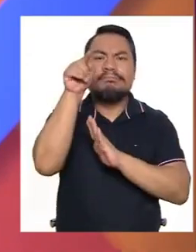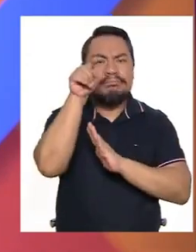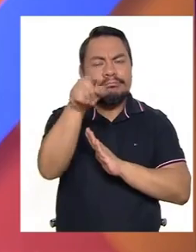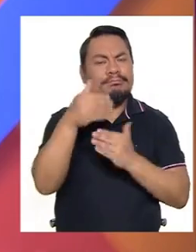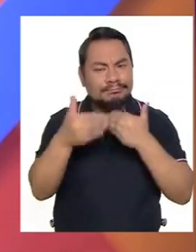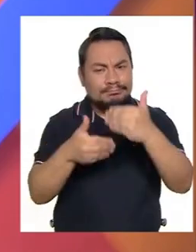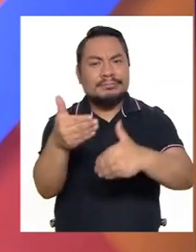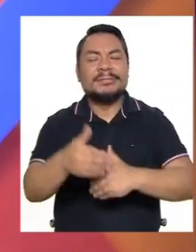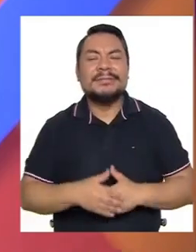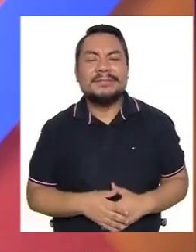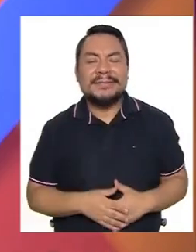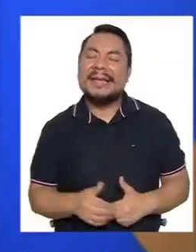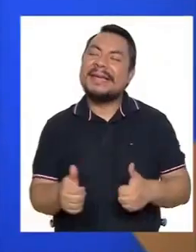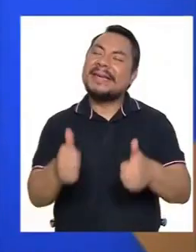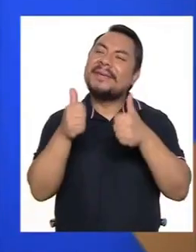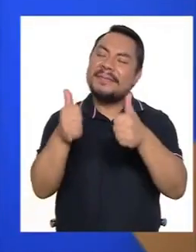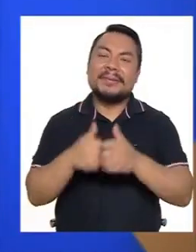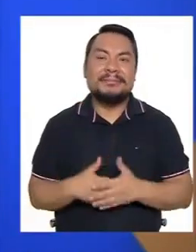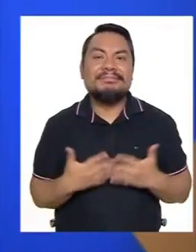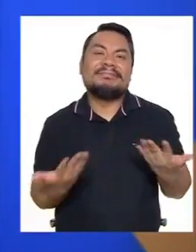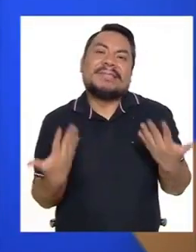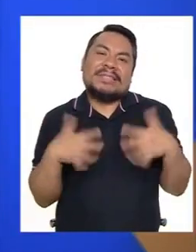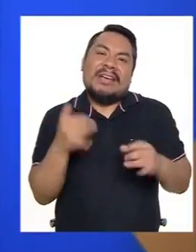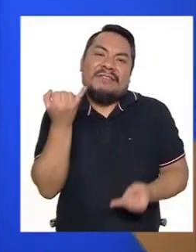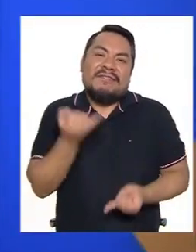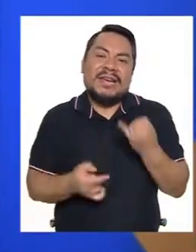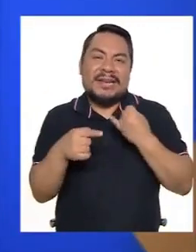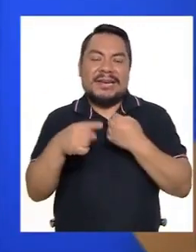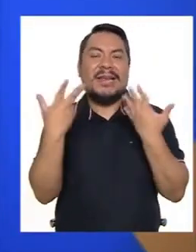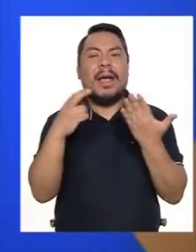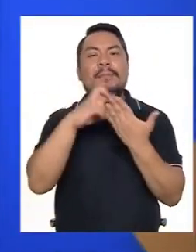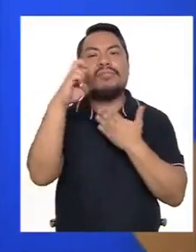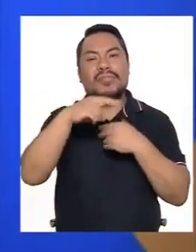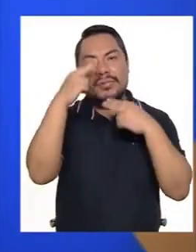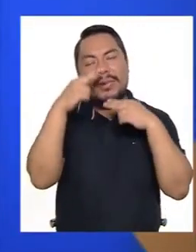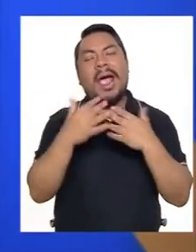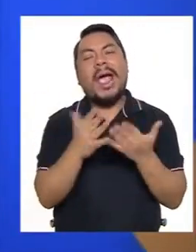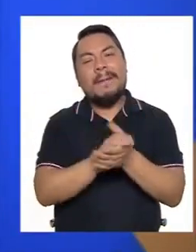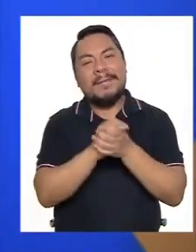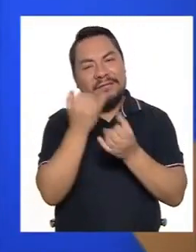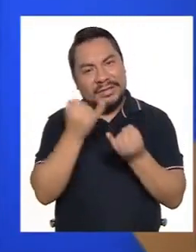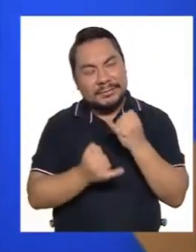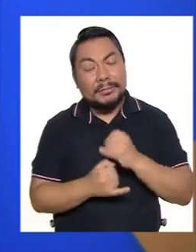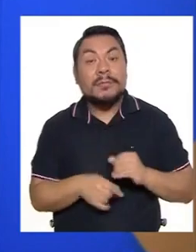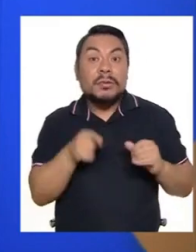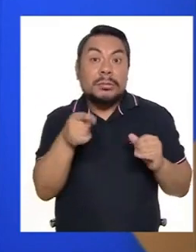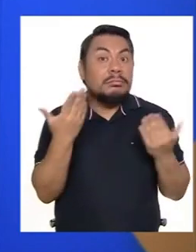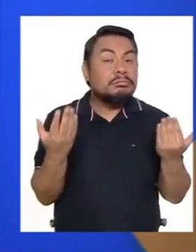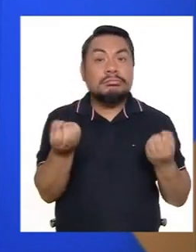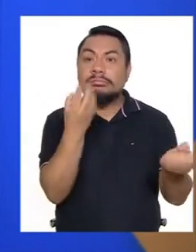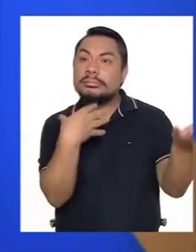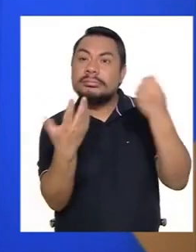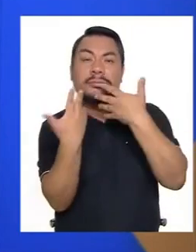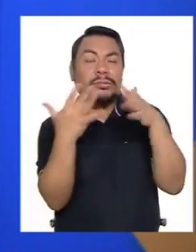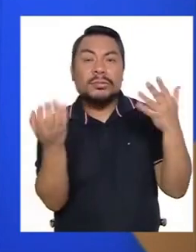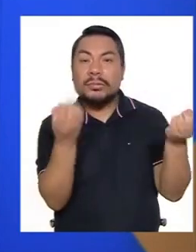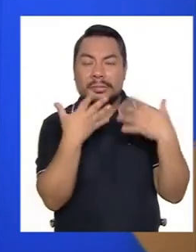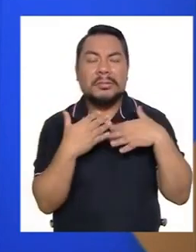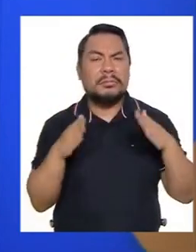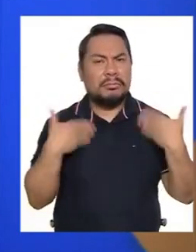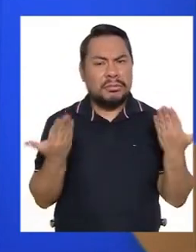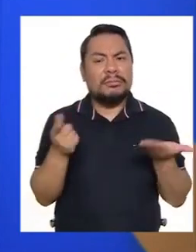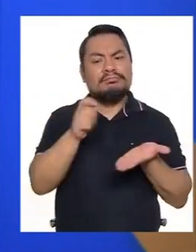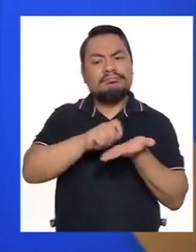éxitos para adelante. ¡Qué bien! Bueno, y así estamos ya terminando el programa, amigos. Recuerden que si tienen sugerencias o comentarios,